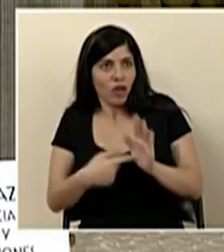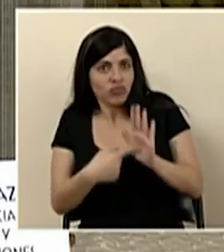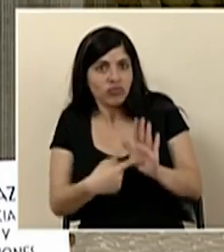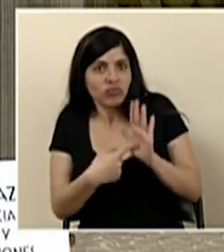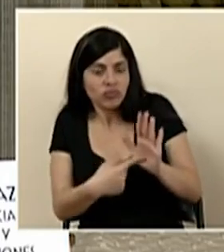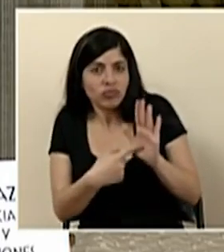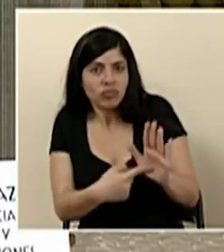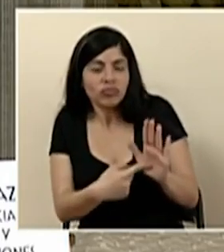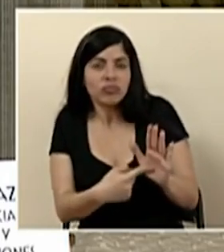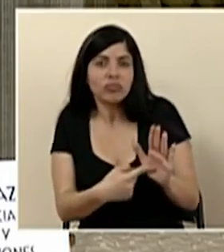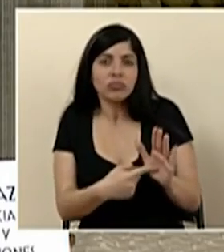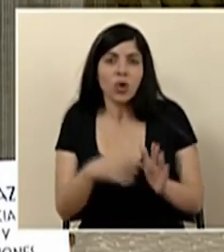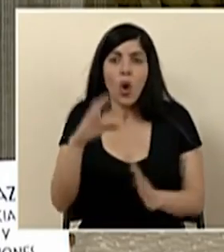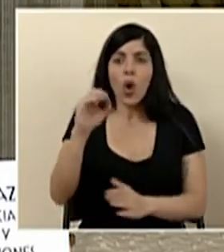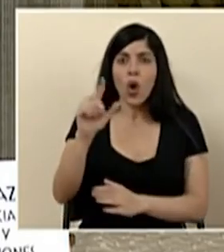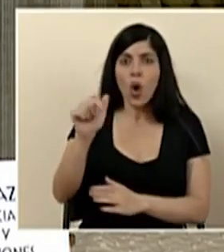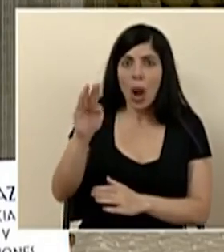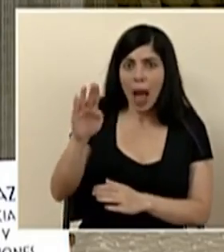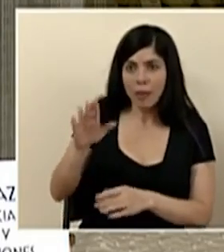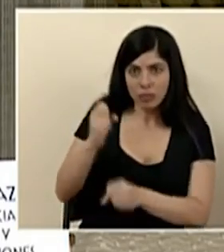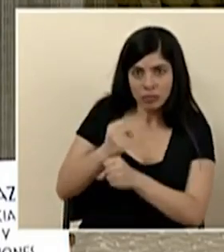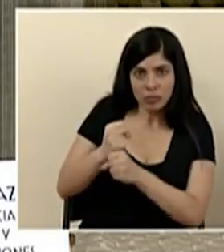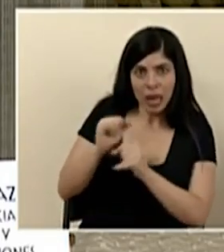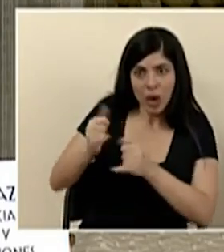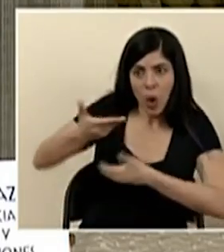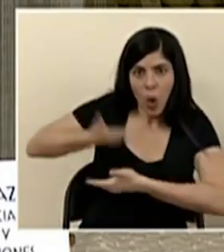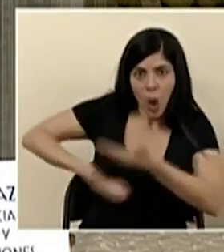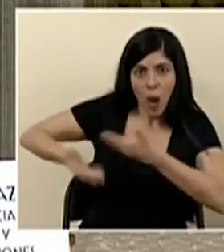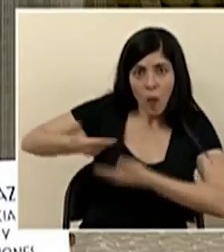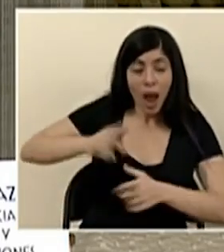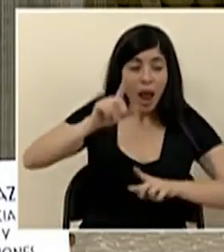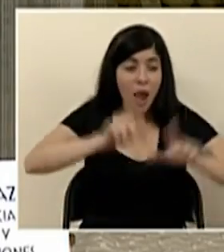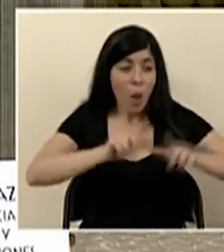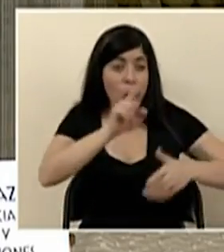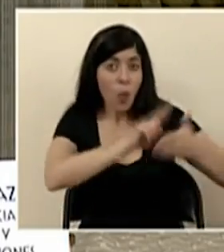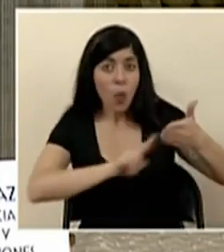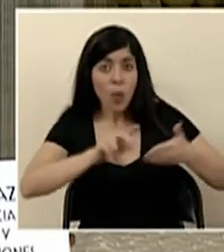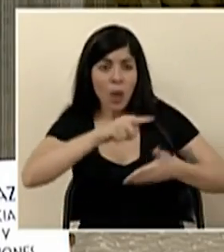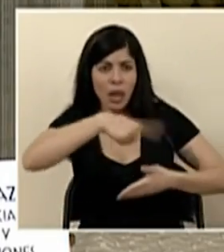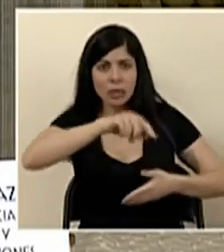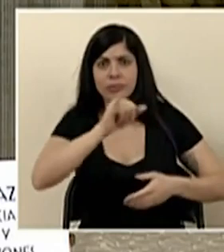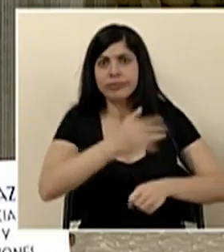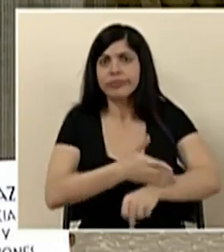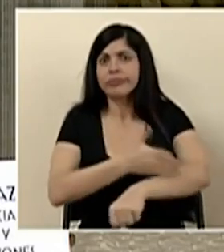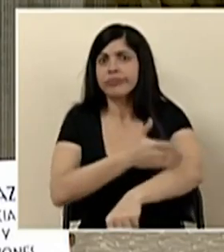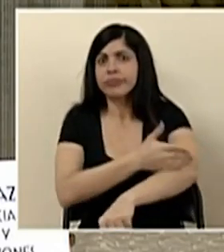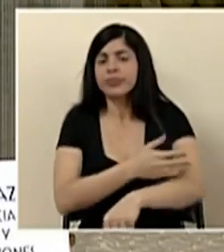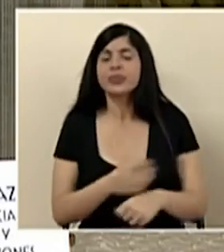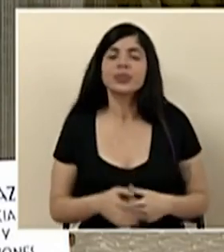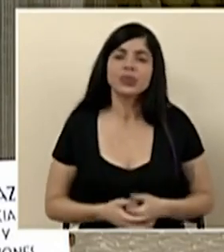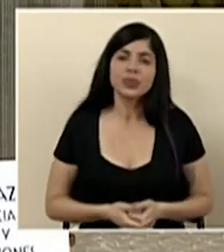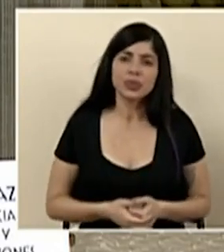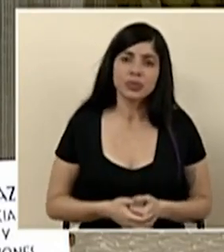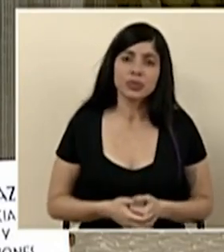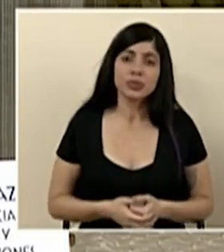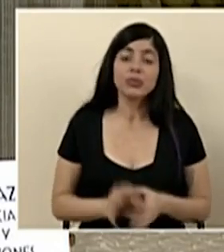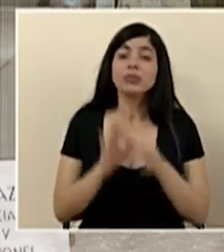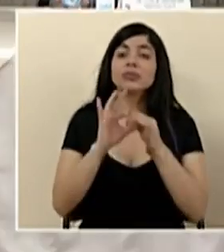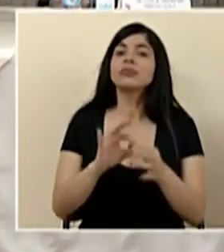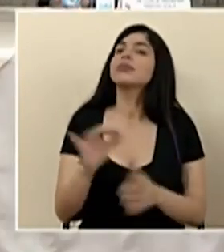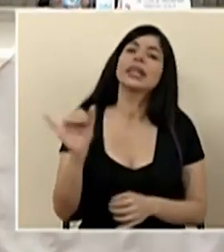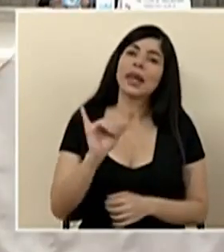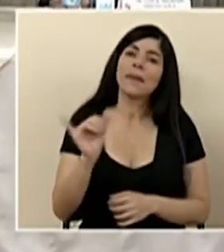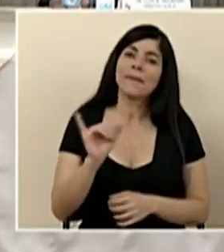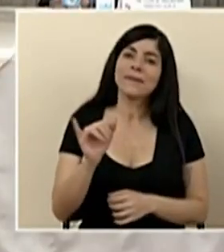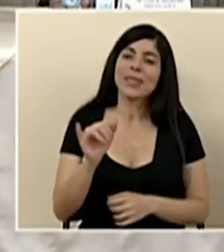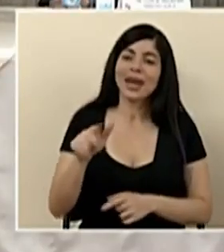que bajo la COLAB hemos trabajado y que con los diferentes laboratorios y universidades hemos estado avanzando en relación también